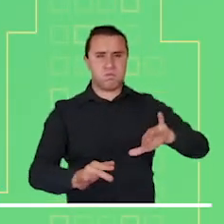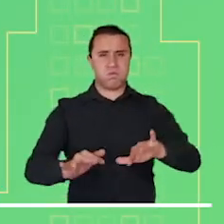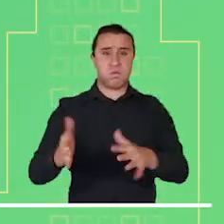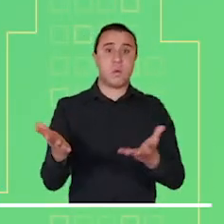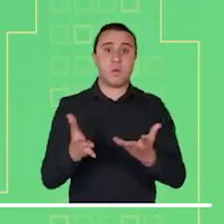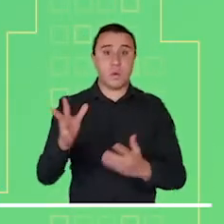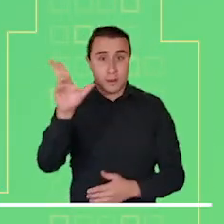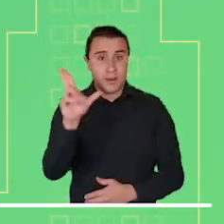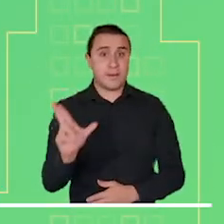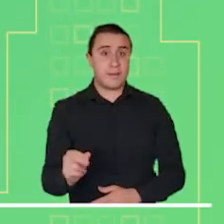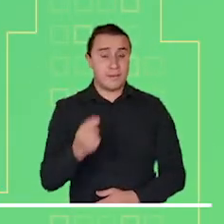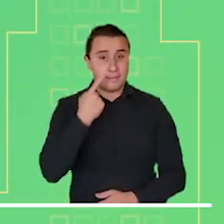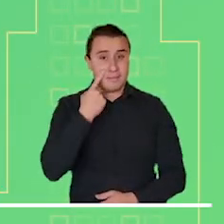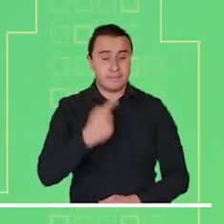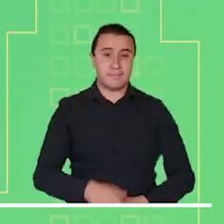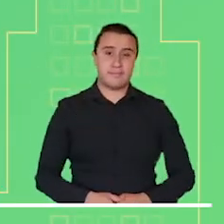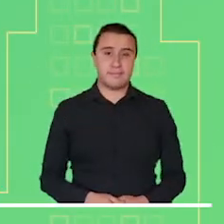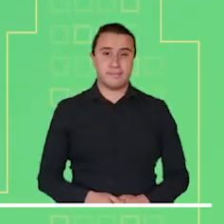Magdalena.